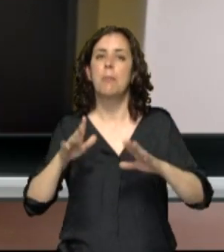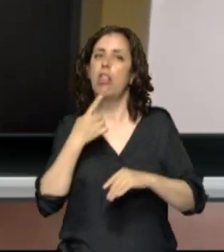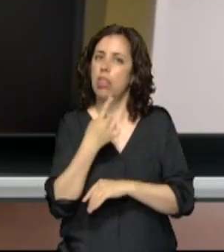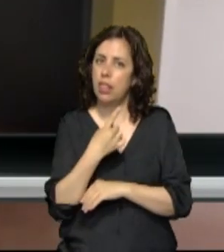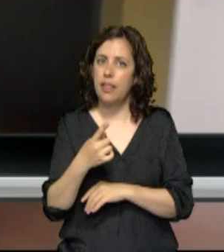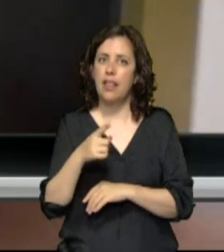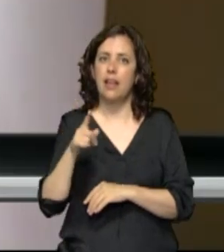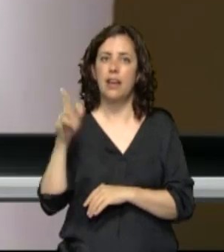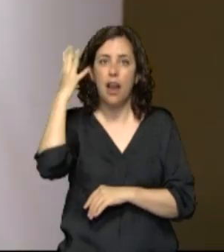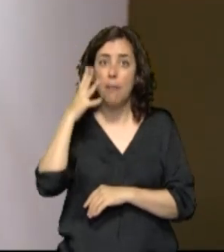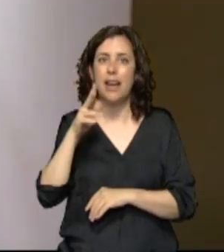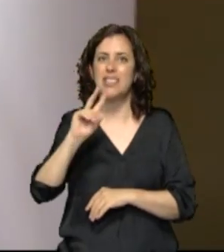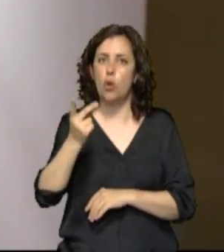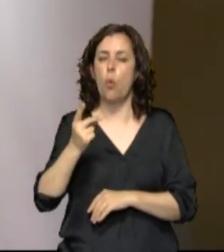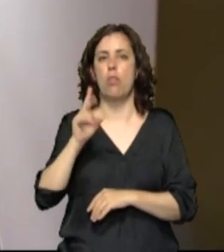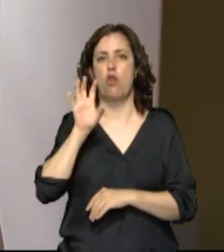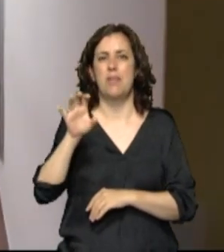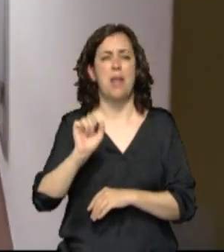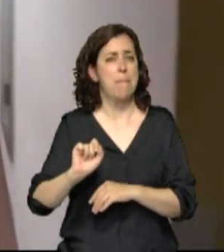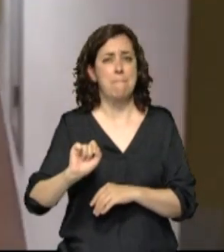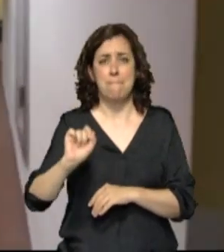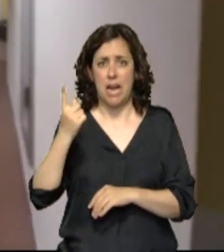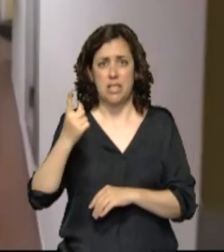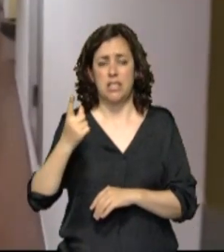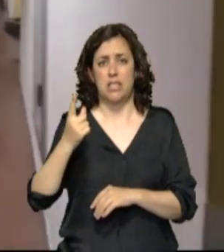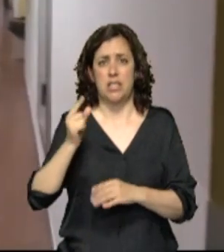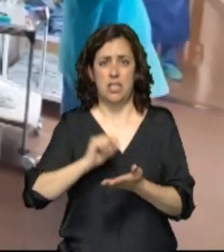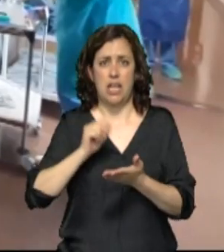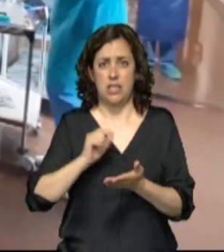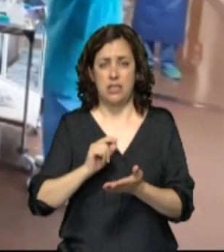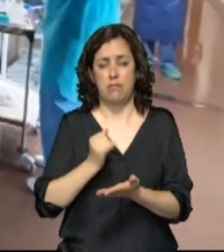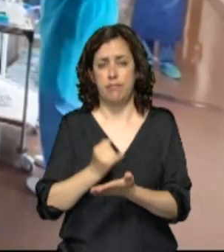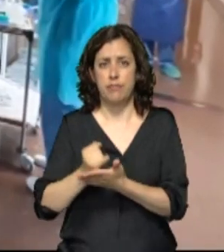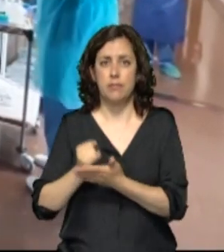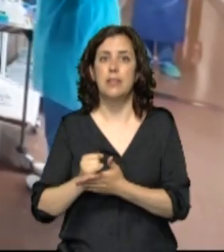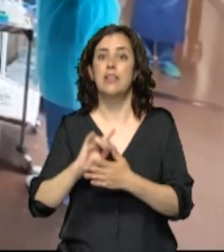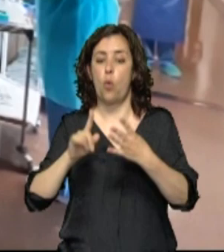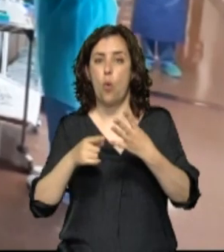comunidad con más test rápidos realizados y cuarta en PCR.